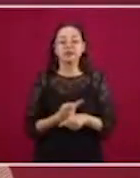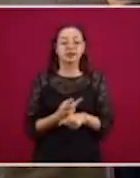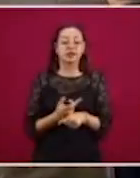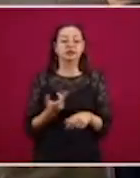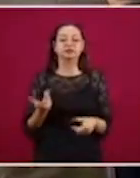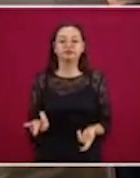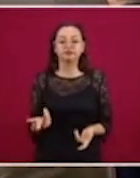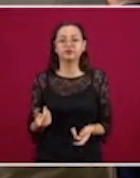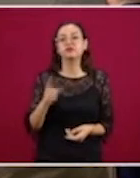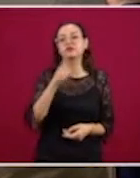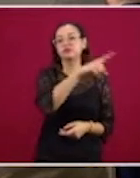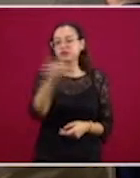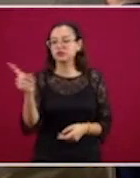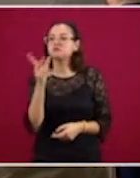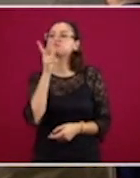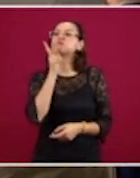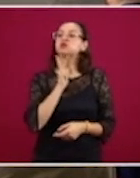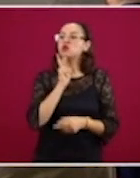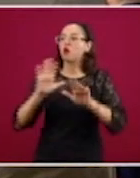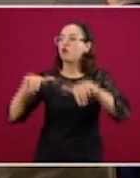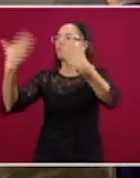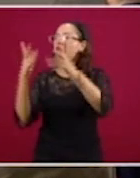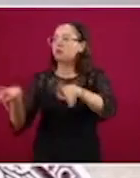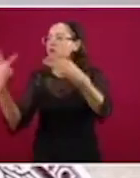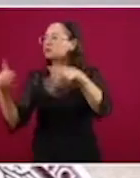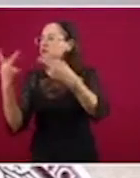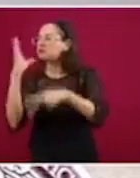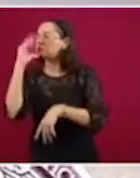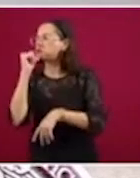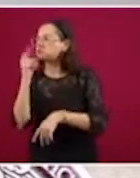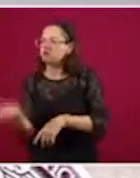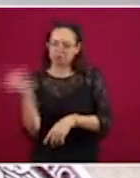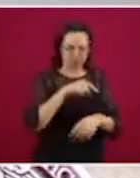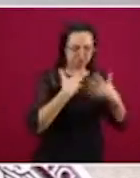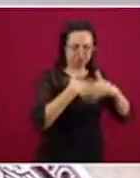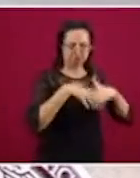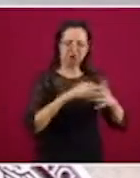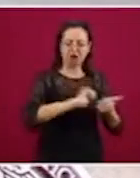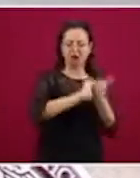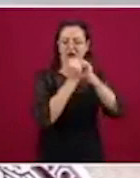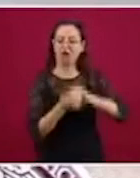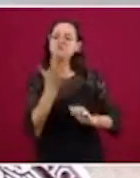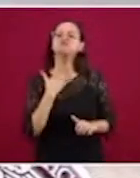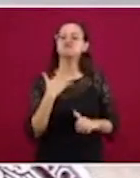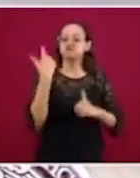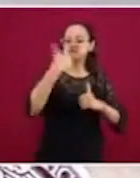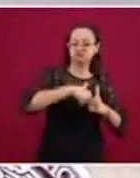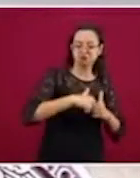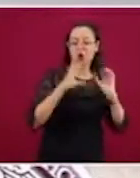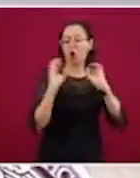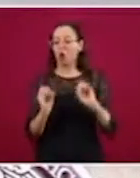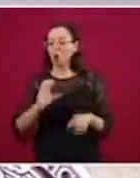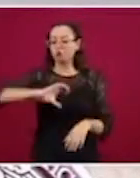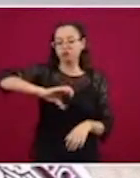para procesar y generar sus gasolinas o cerrar la llave o almacenar,